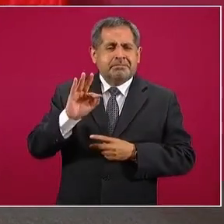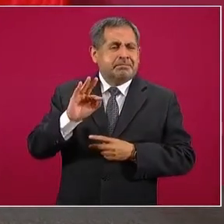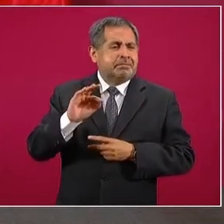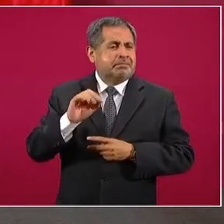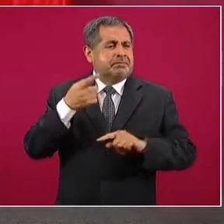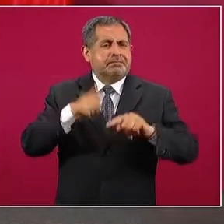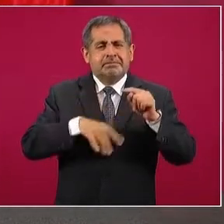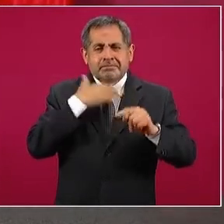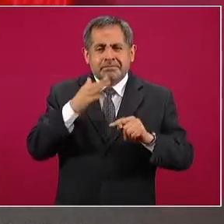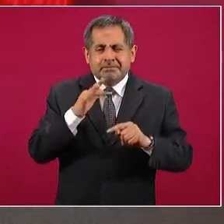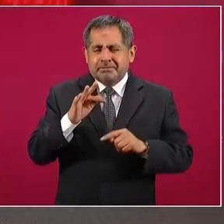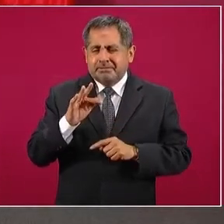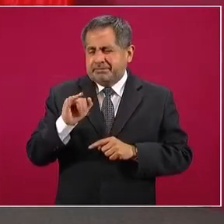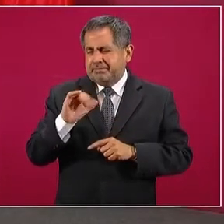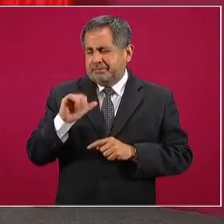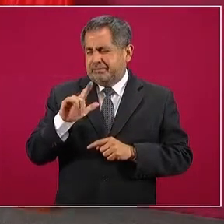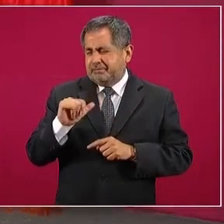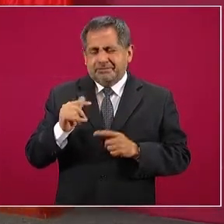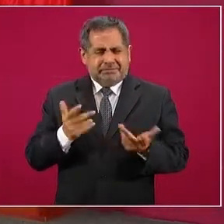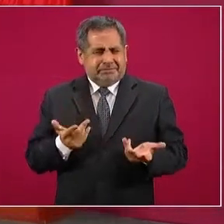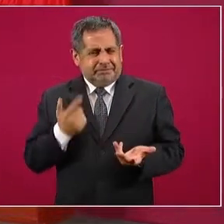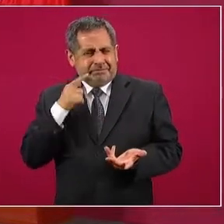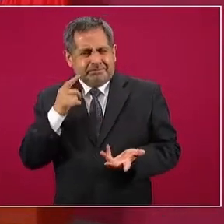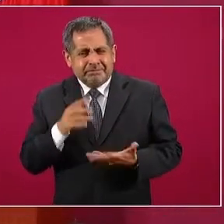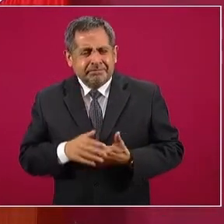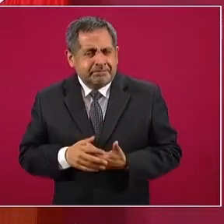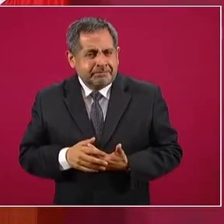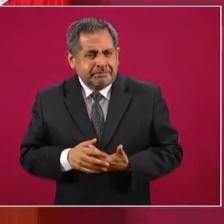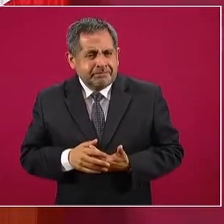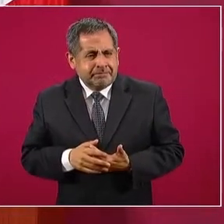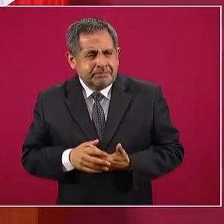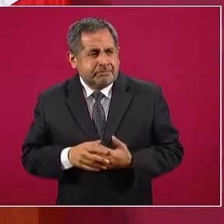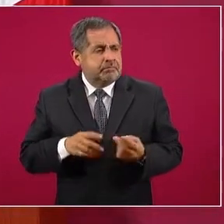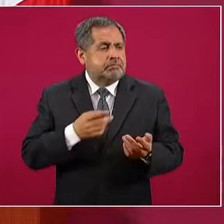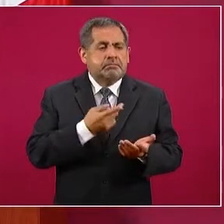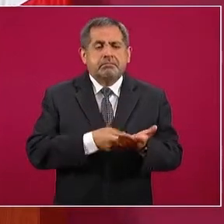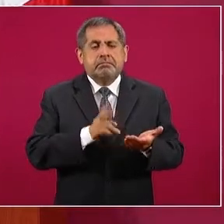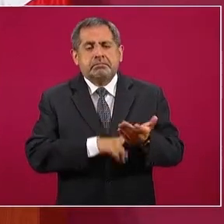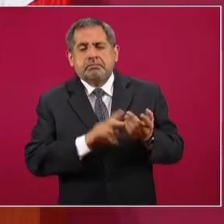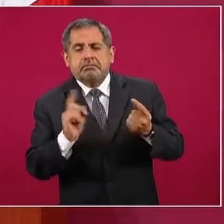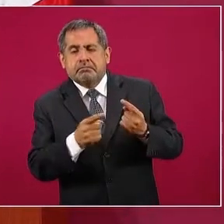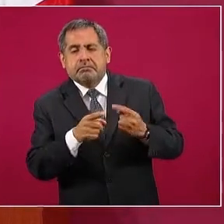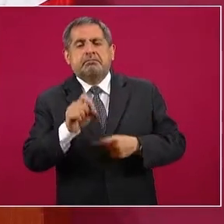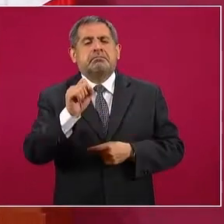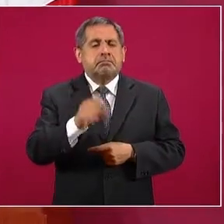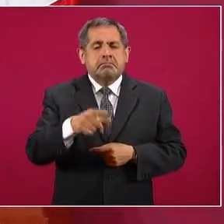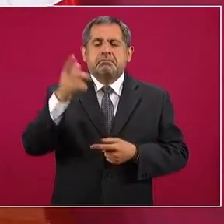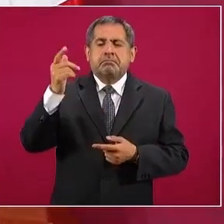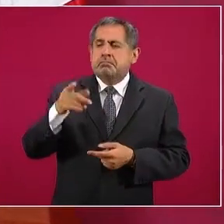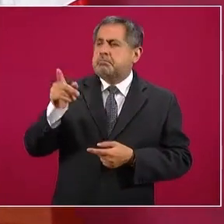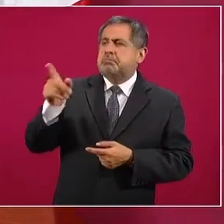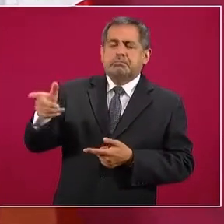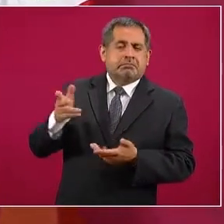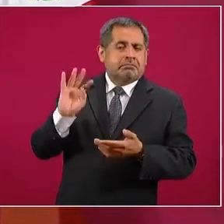sí, al mismo tiempo el principal